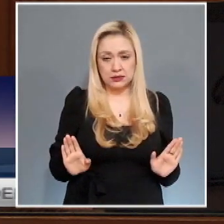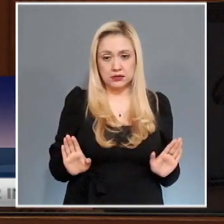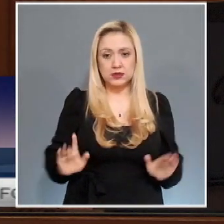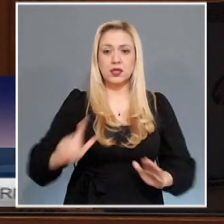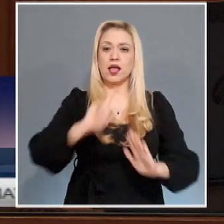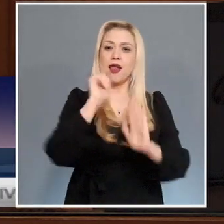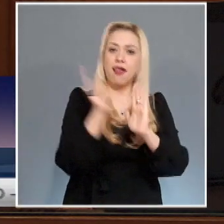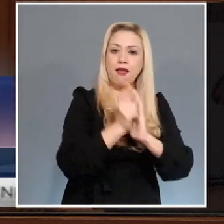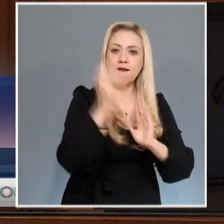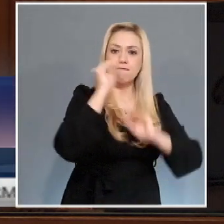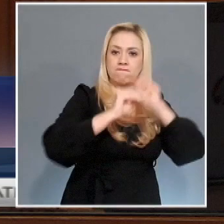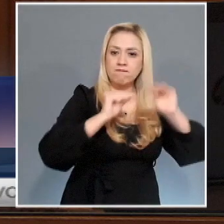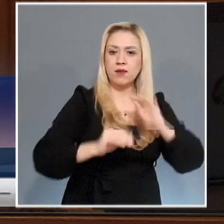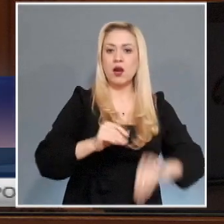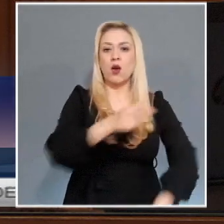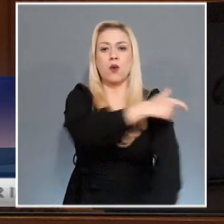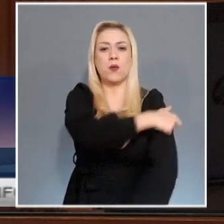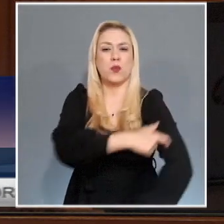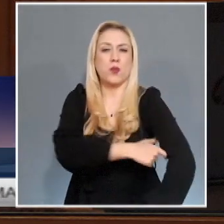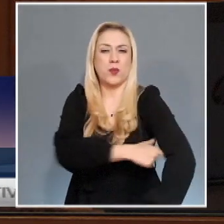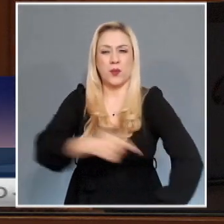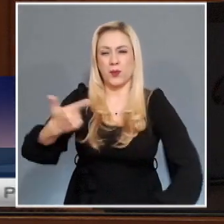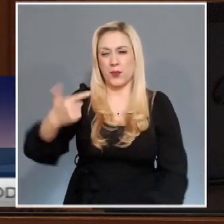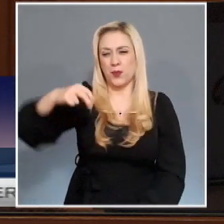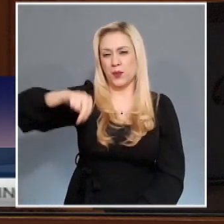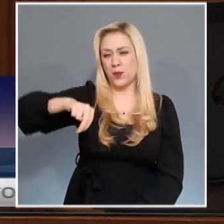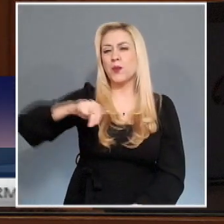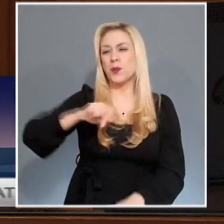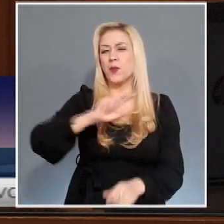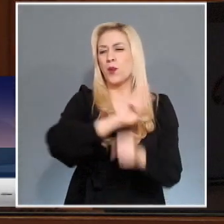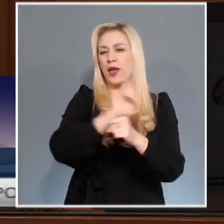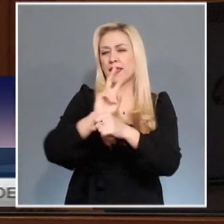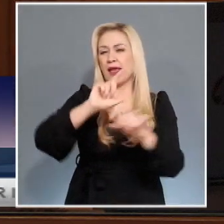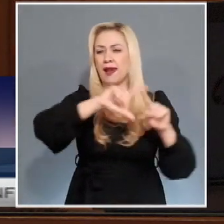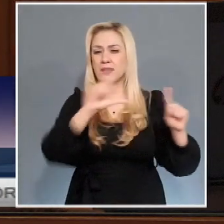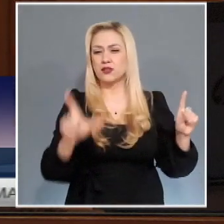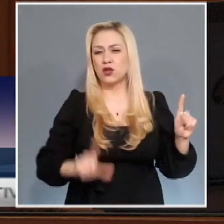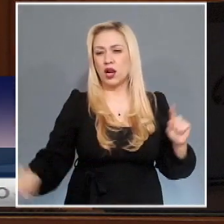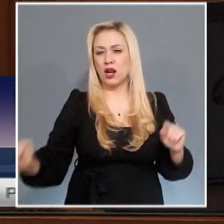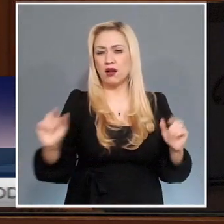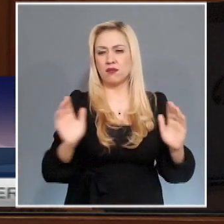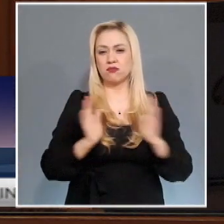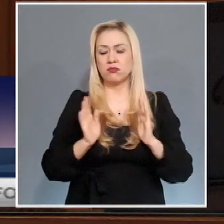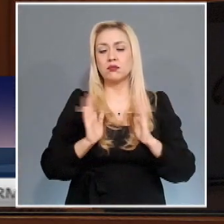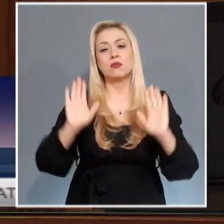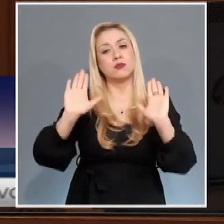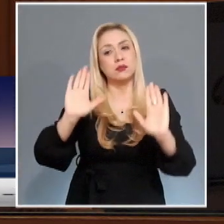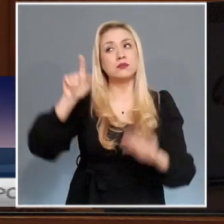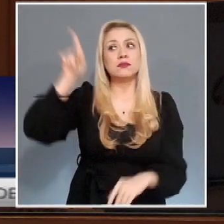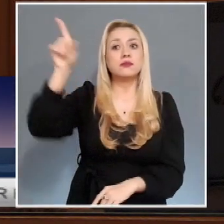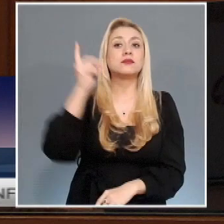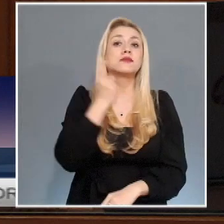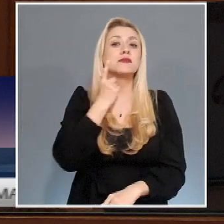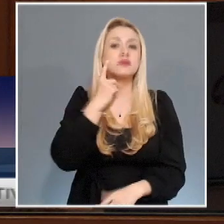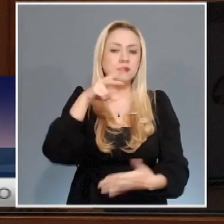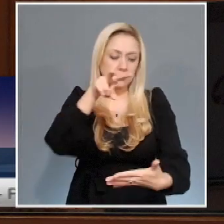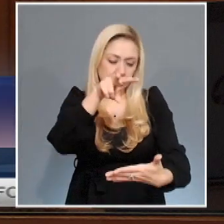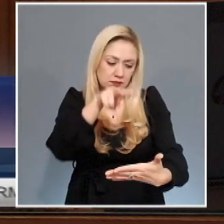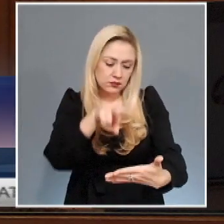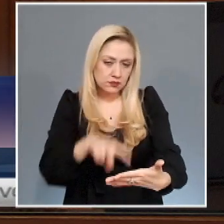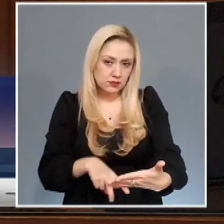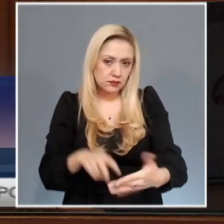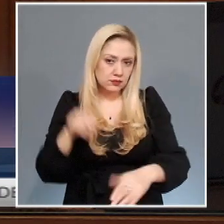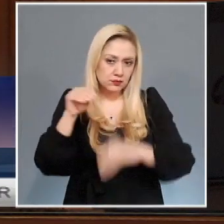Guardia Nacional, se aprecia que el constituyente entiende que la participación de la Fuerza